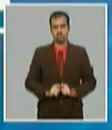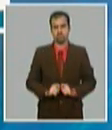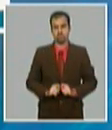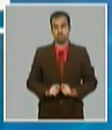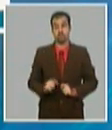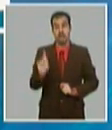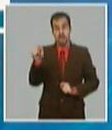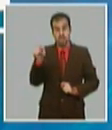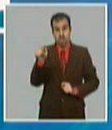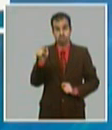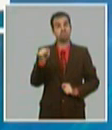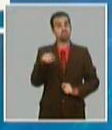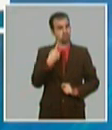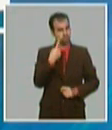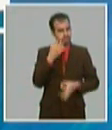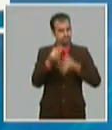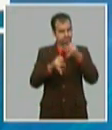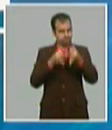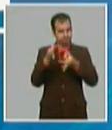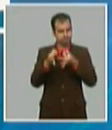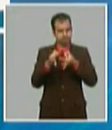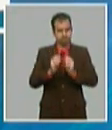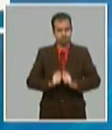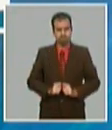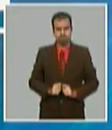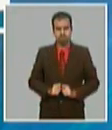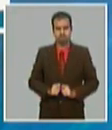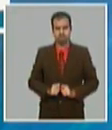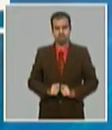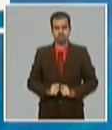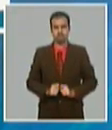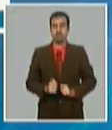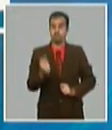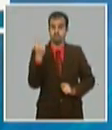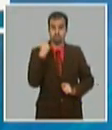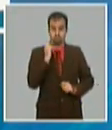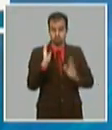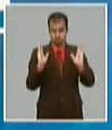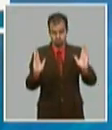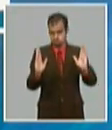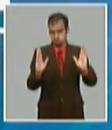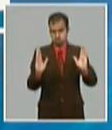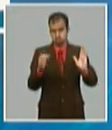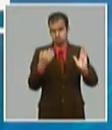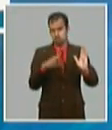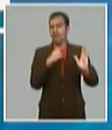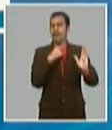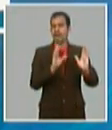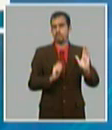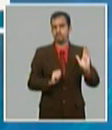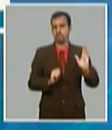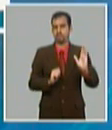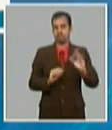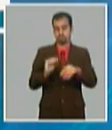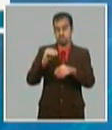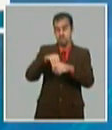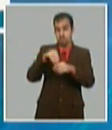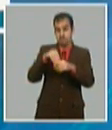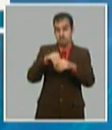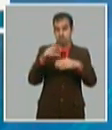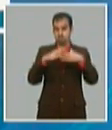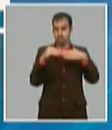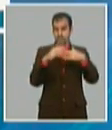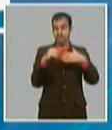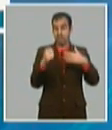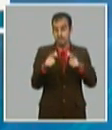llamar la atención sobre lo siguiente. Porque en un año normal, si hablamos de que los ingresos en divisas crecen 10